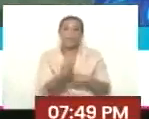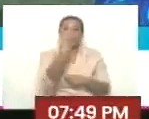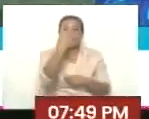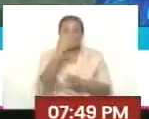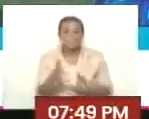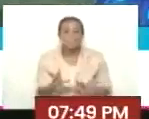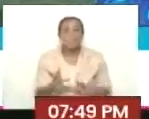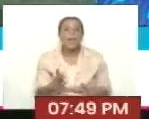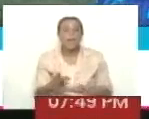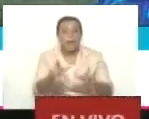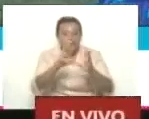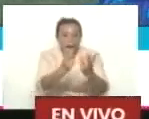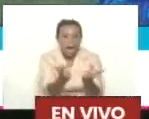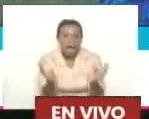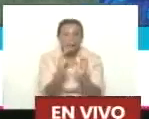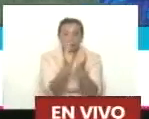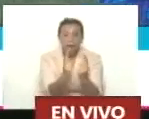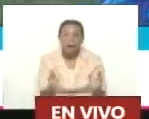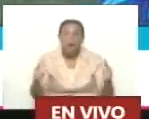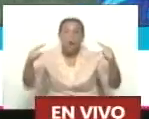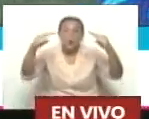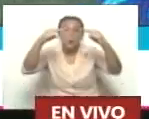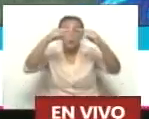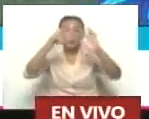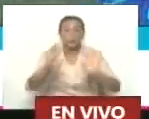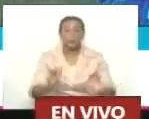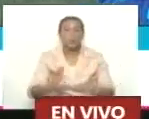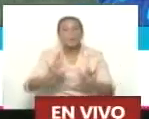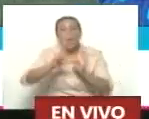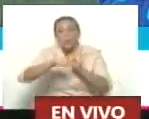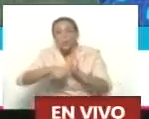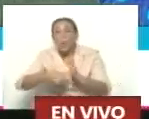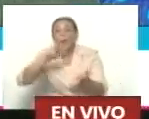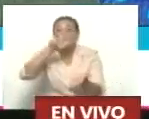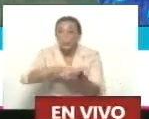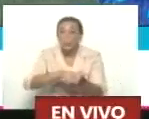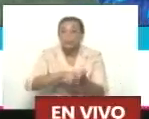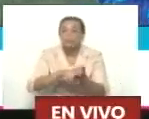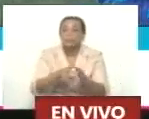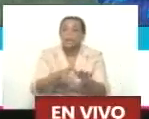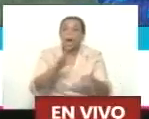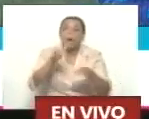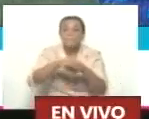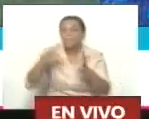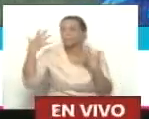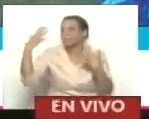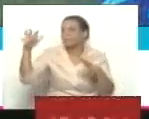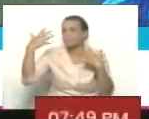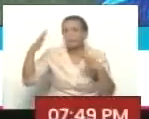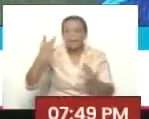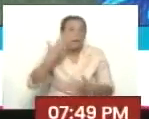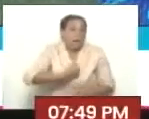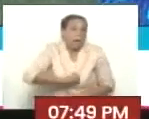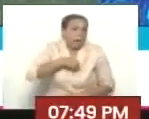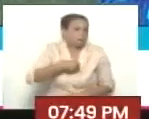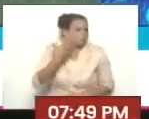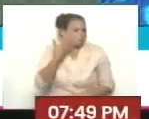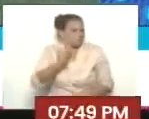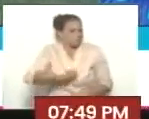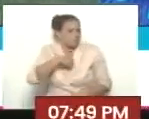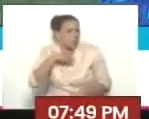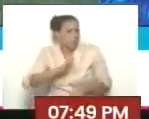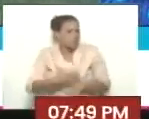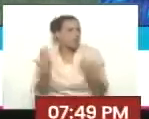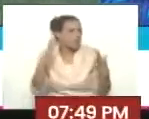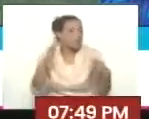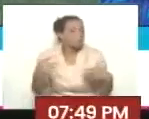en la sala, después de aprobarse, se suscitaron aplausos. Raramente sucede, usted sabe mejor, fue